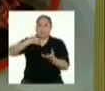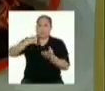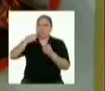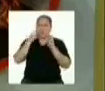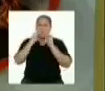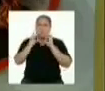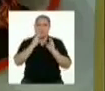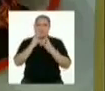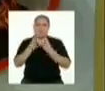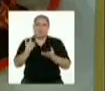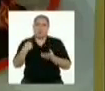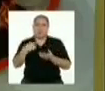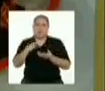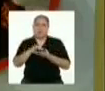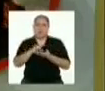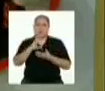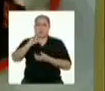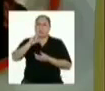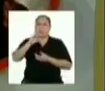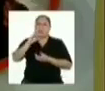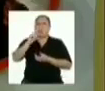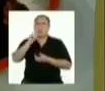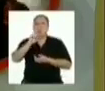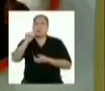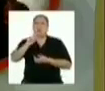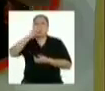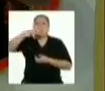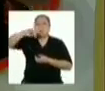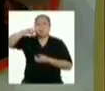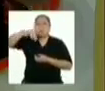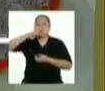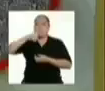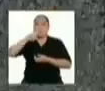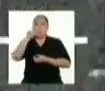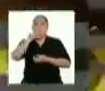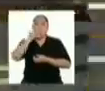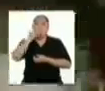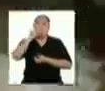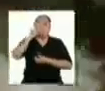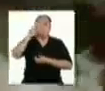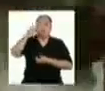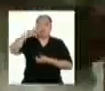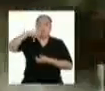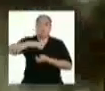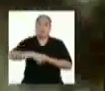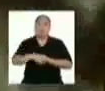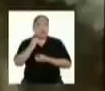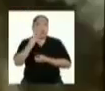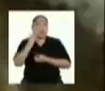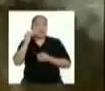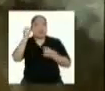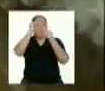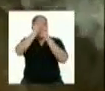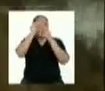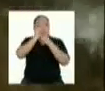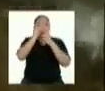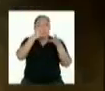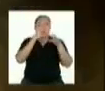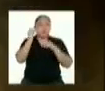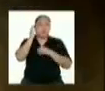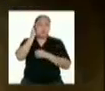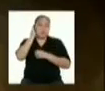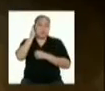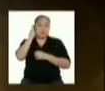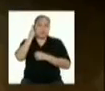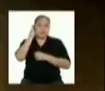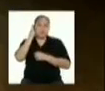mensaje de WhatsApp antes o escríbeme a cuarto.arroba.minedu.co.p. No sé. Tengo misiones que cumplir, Yeremis. Y